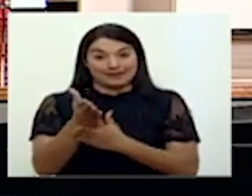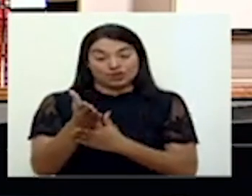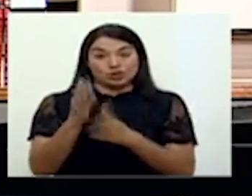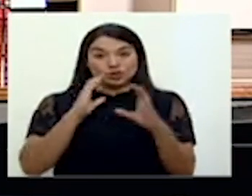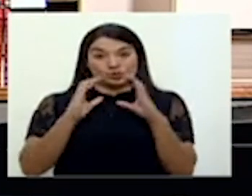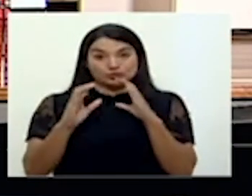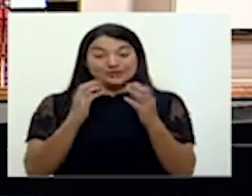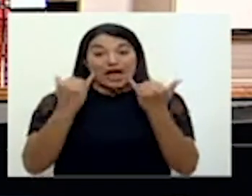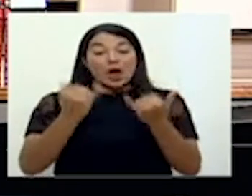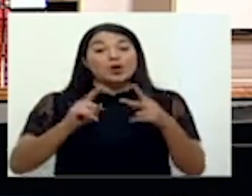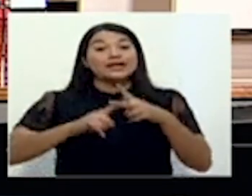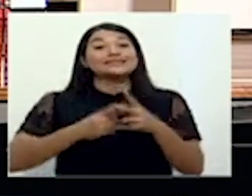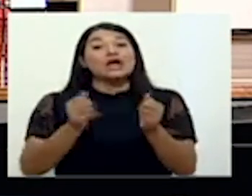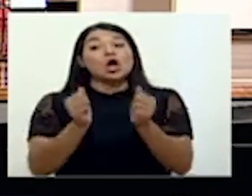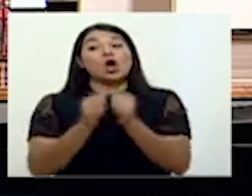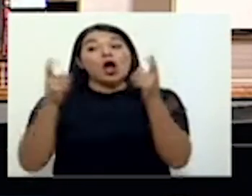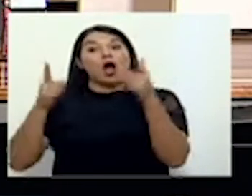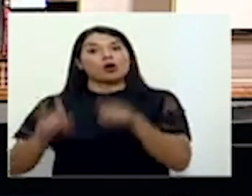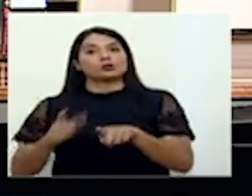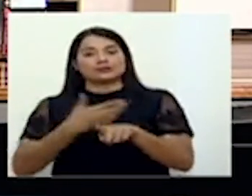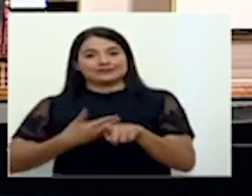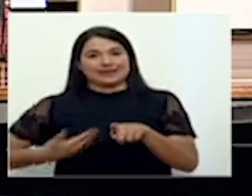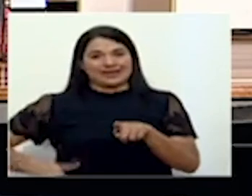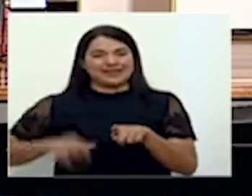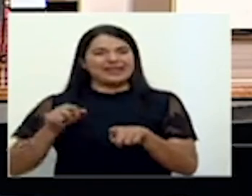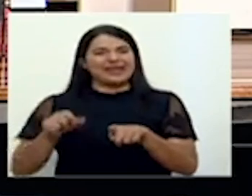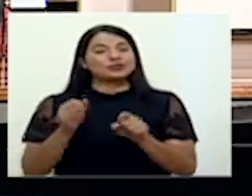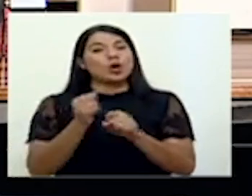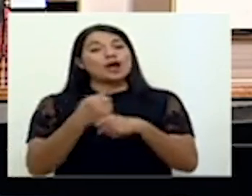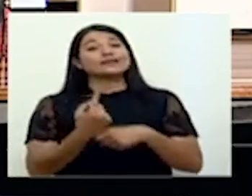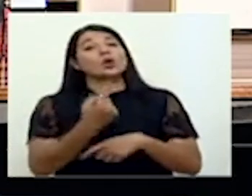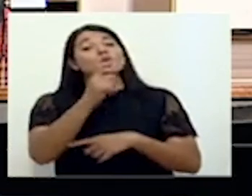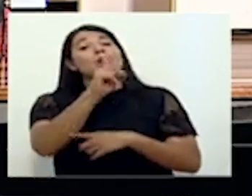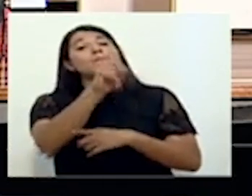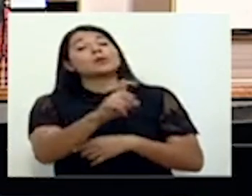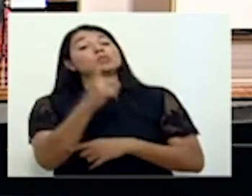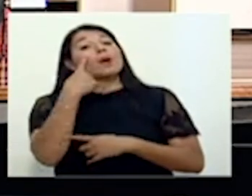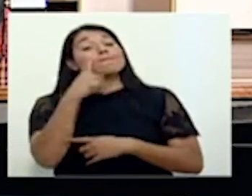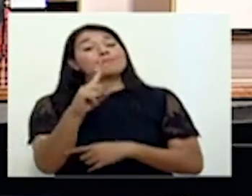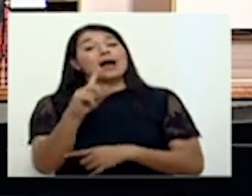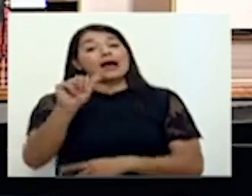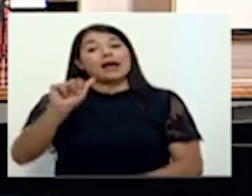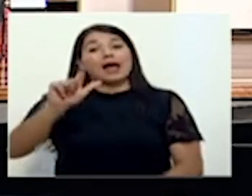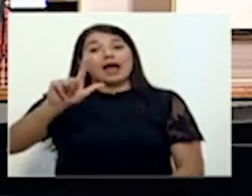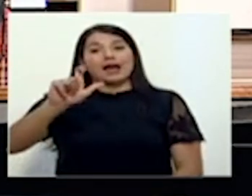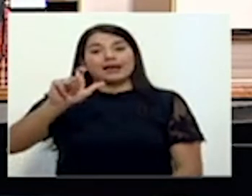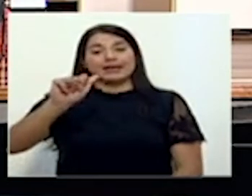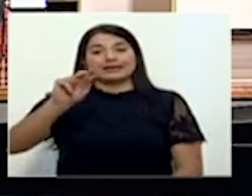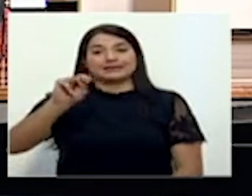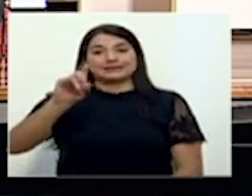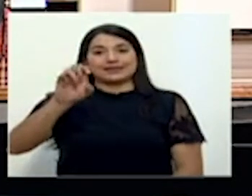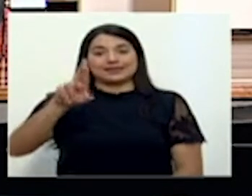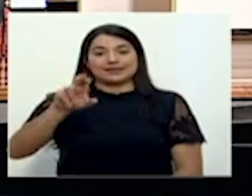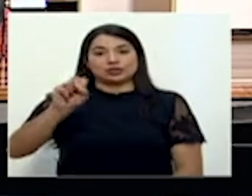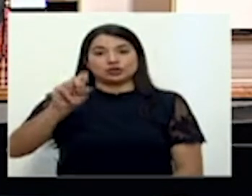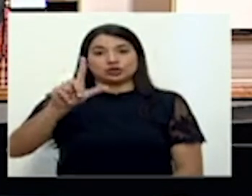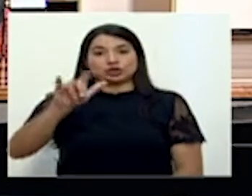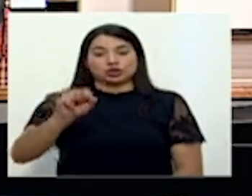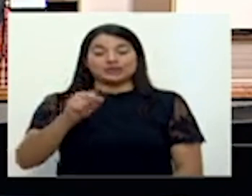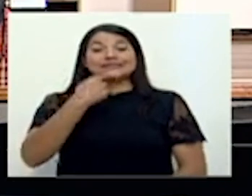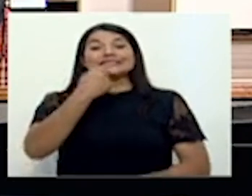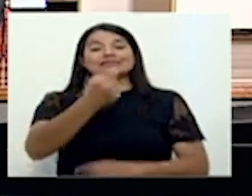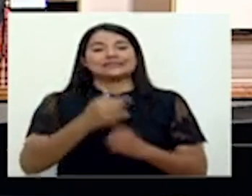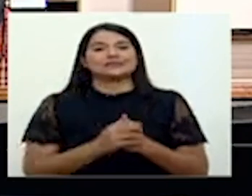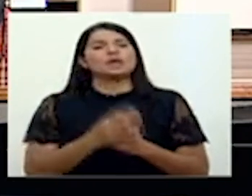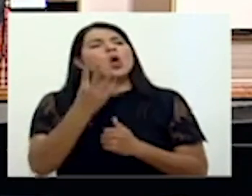Iniciamos con Acontecer Herediano, que realiza una consulta para el señor Alexander Solís. Indica cuántas